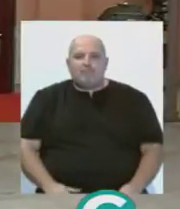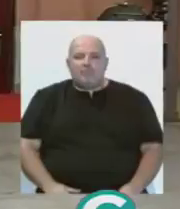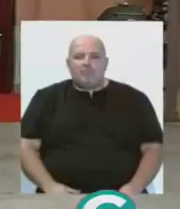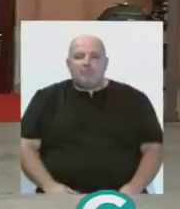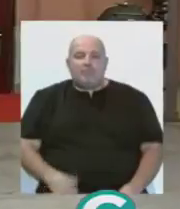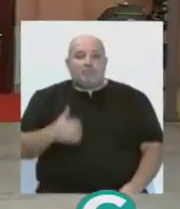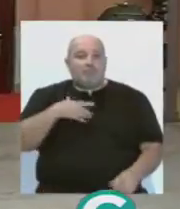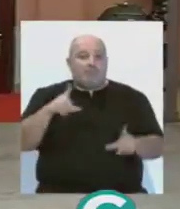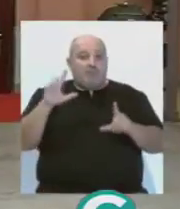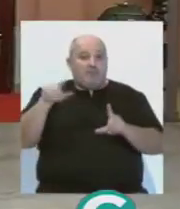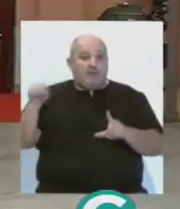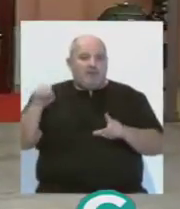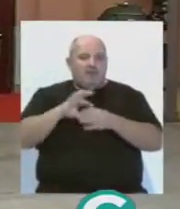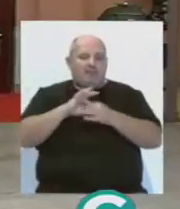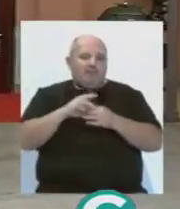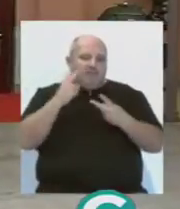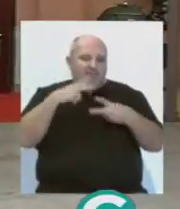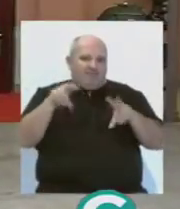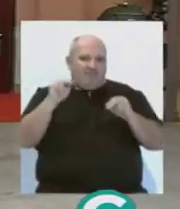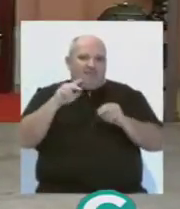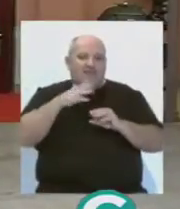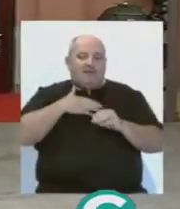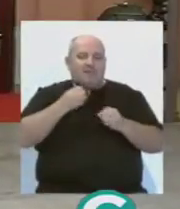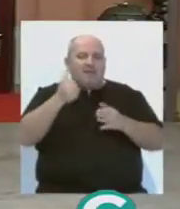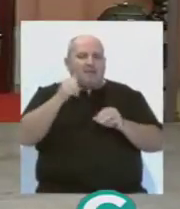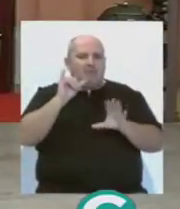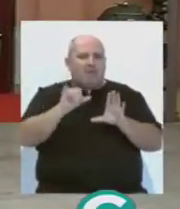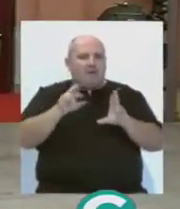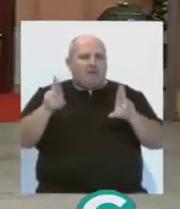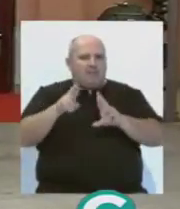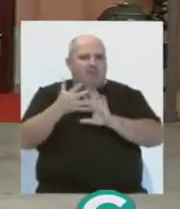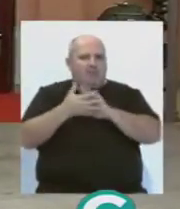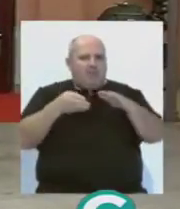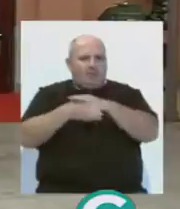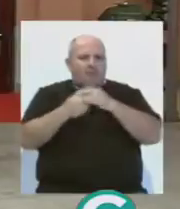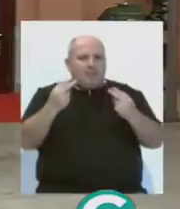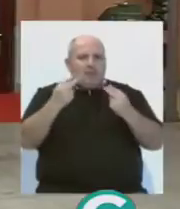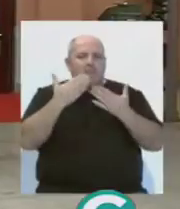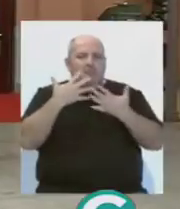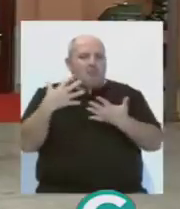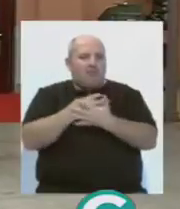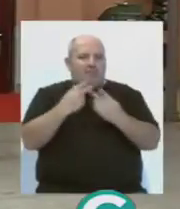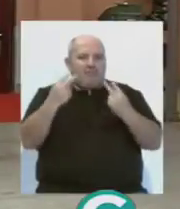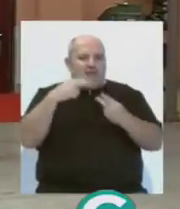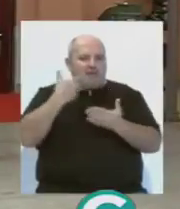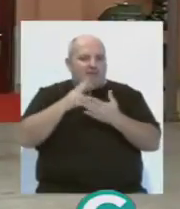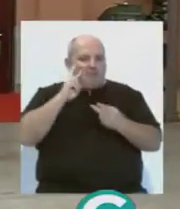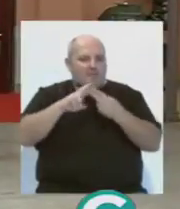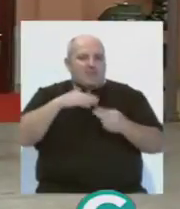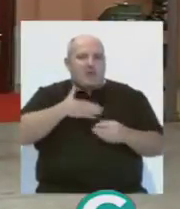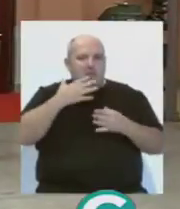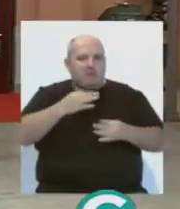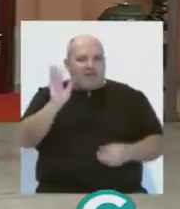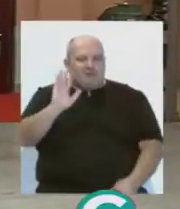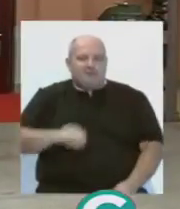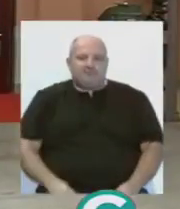Con María Moreno, como decimos, nos vamos. Recuerden que tienen más noticias de Cádiz, una nueva cita informativa a partir de las ocho y media de la